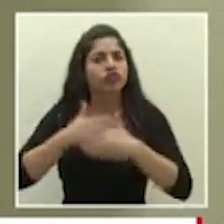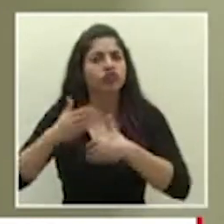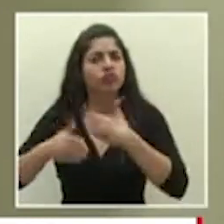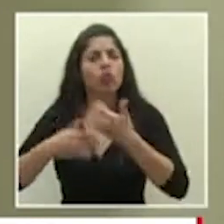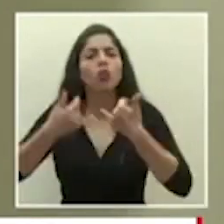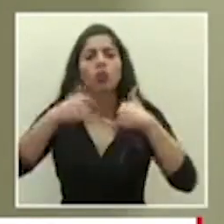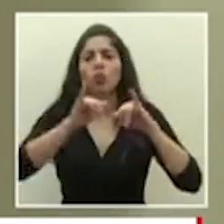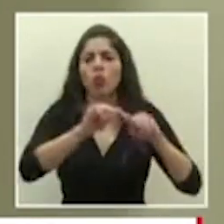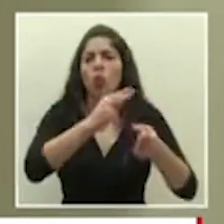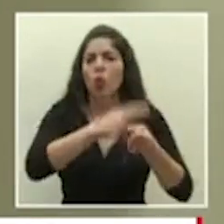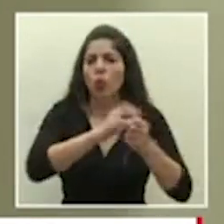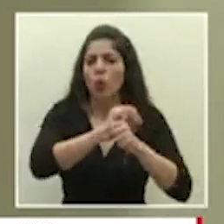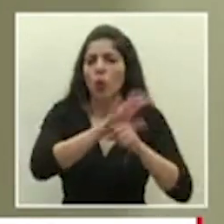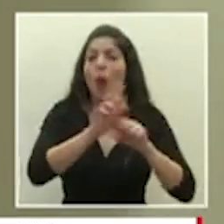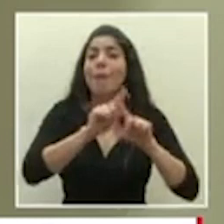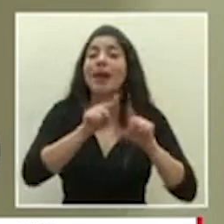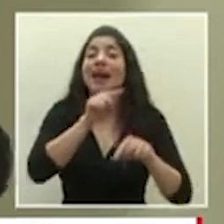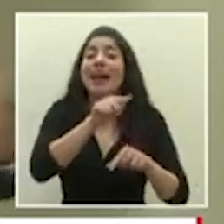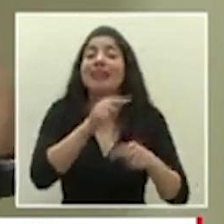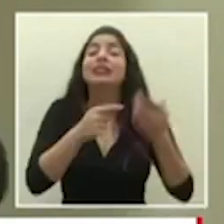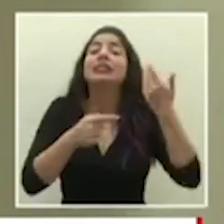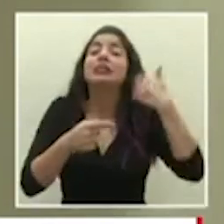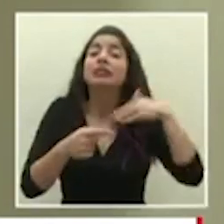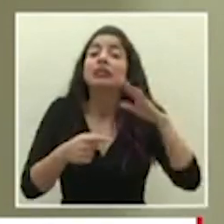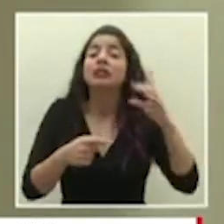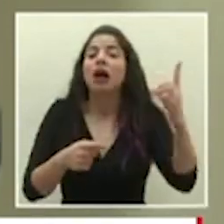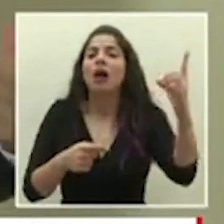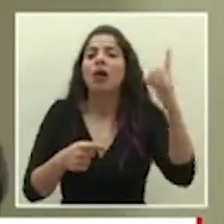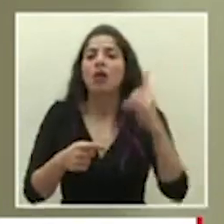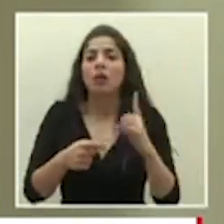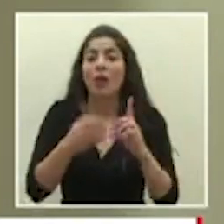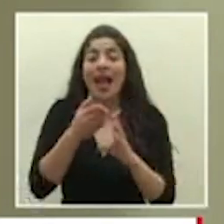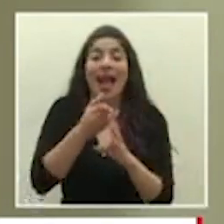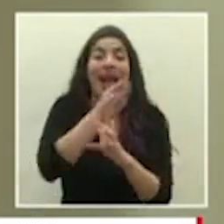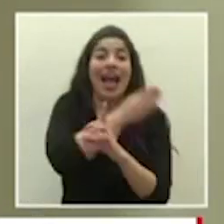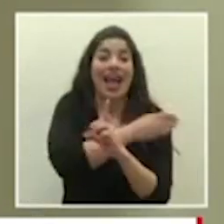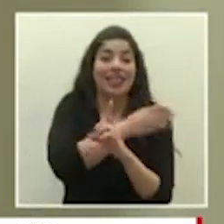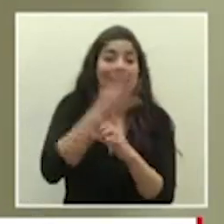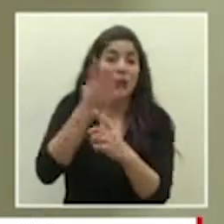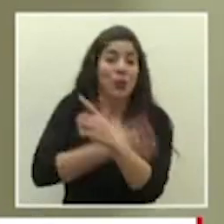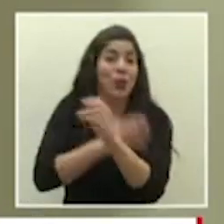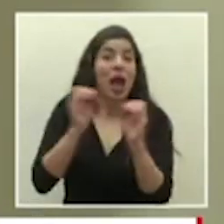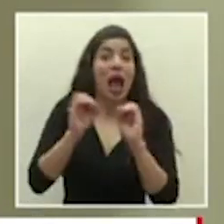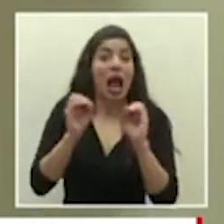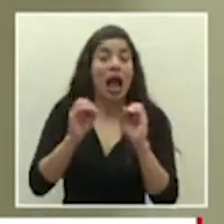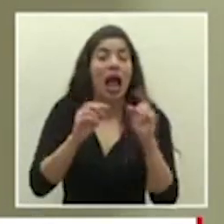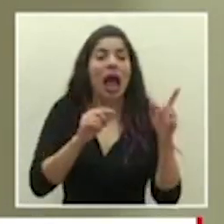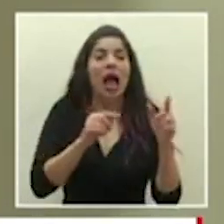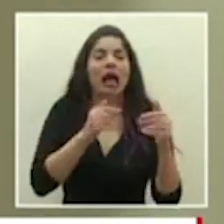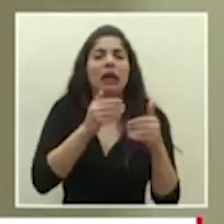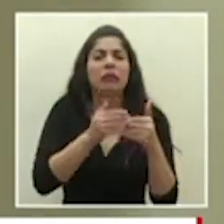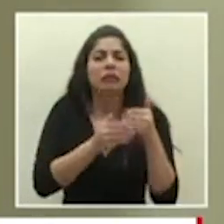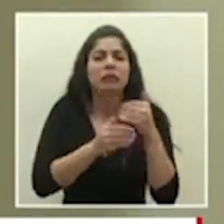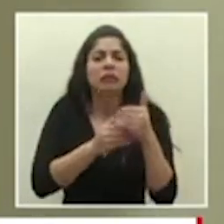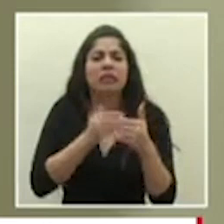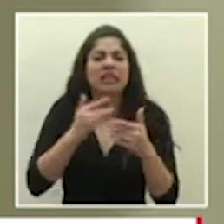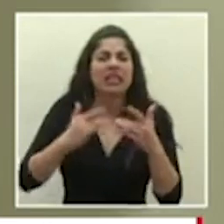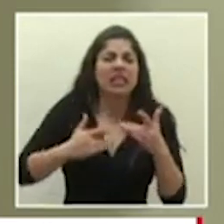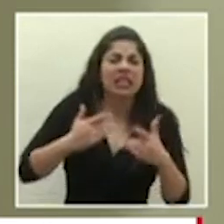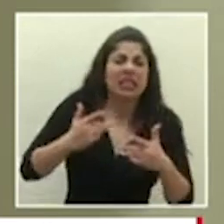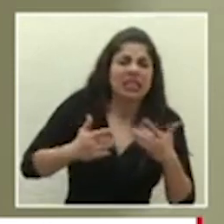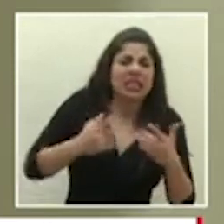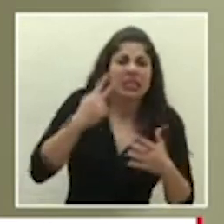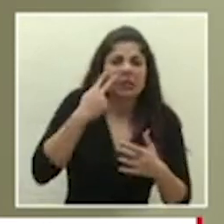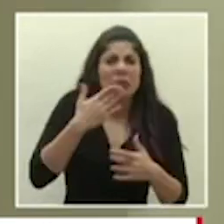en CEACO pero ella venía evolucionando previo a eso de una forma progresiva en términos de síntomas y de